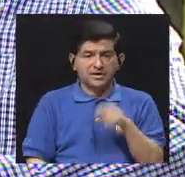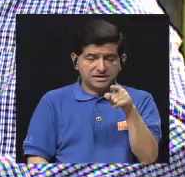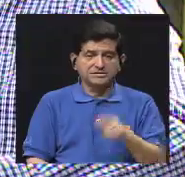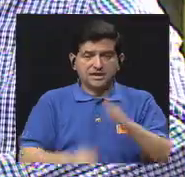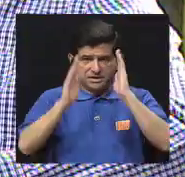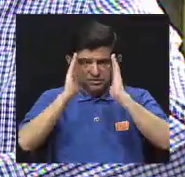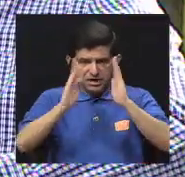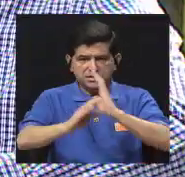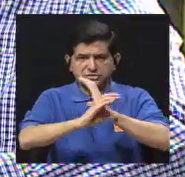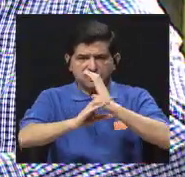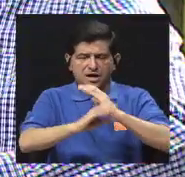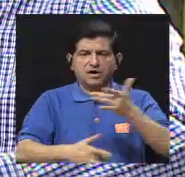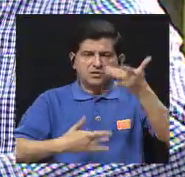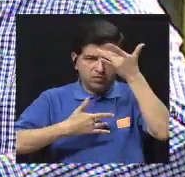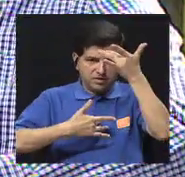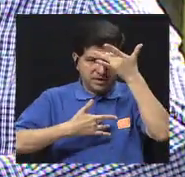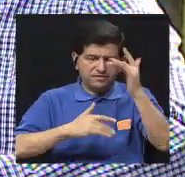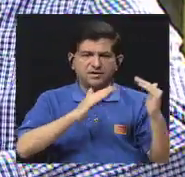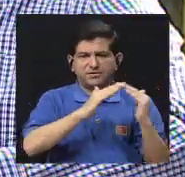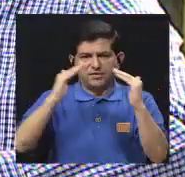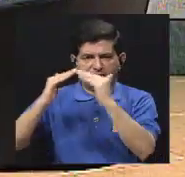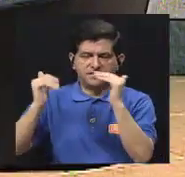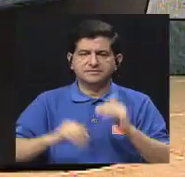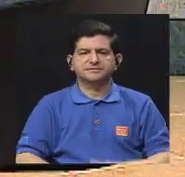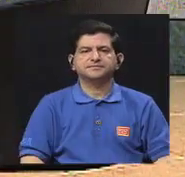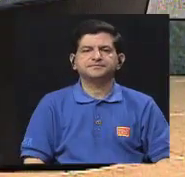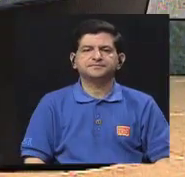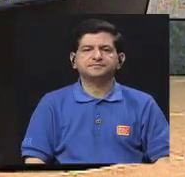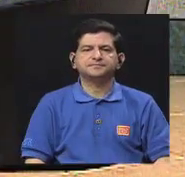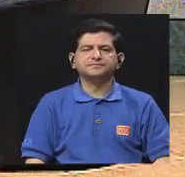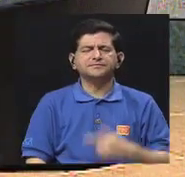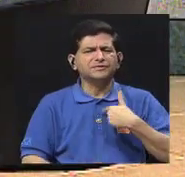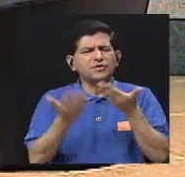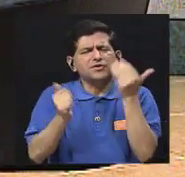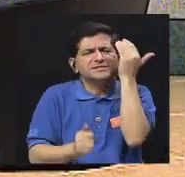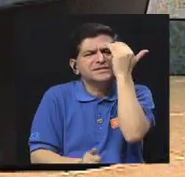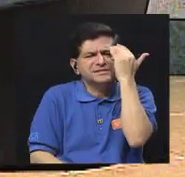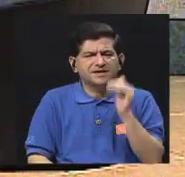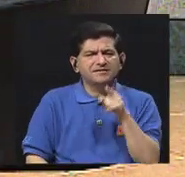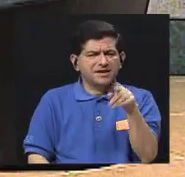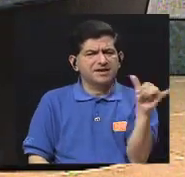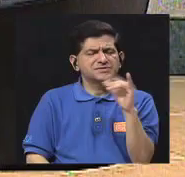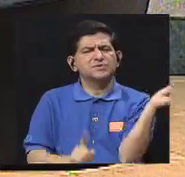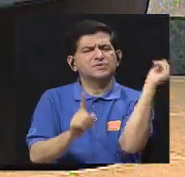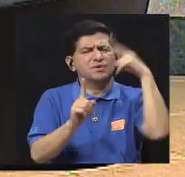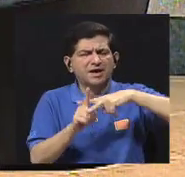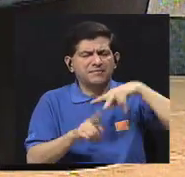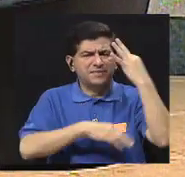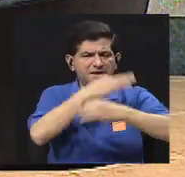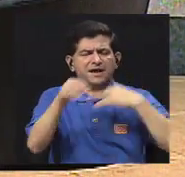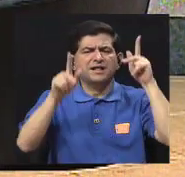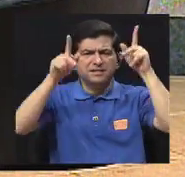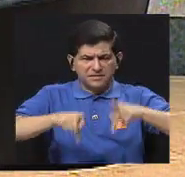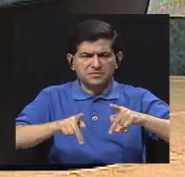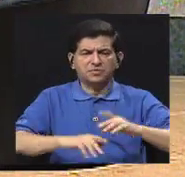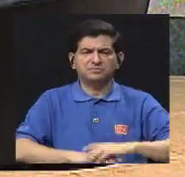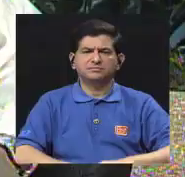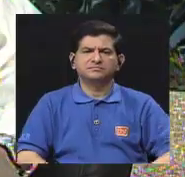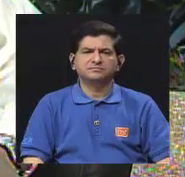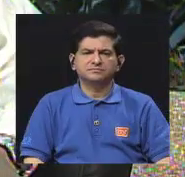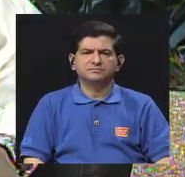a cuidar enfermos en casas. Entonces, quisiera saber si esto también aplica para este tipo de personas